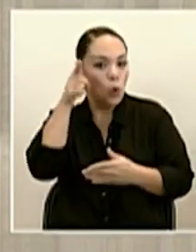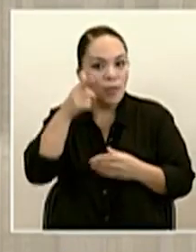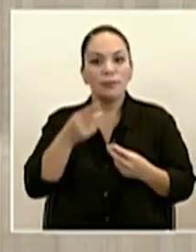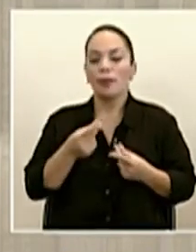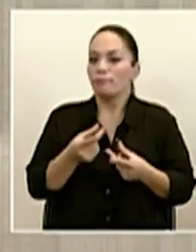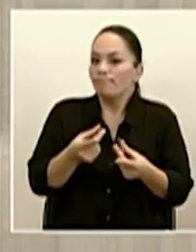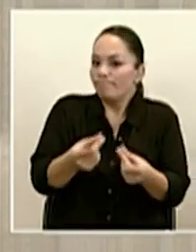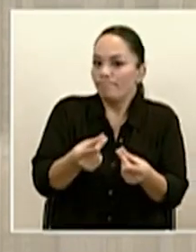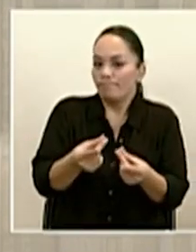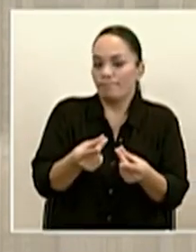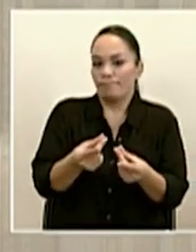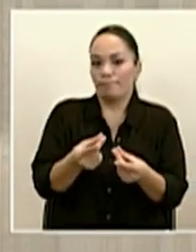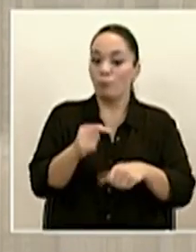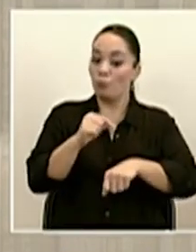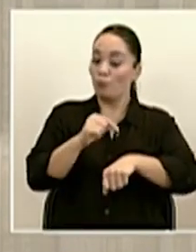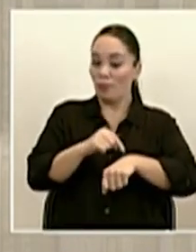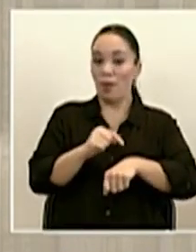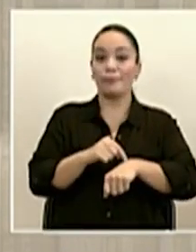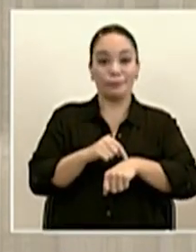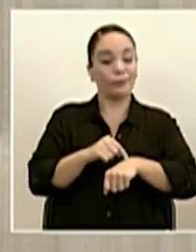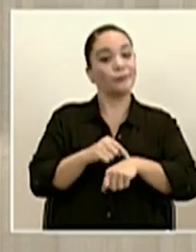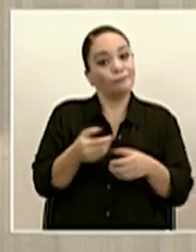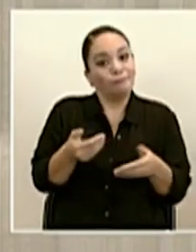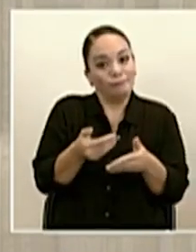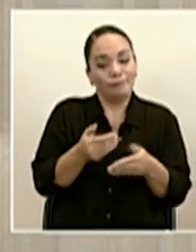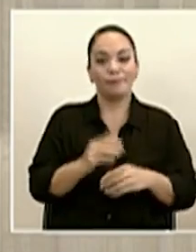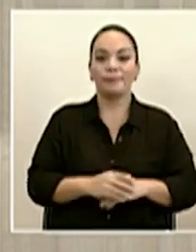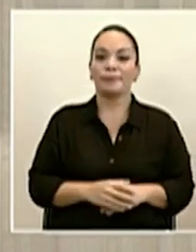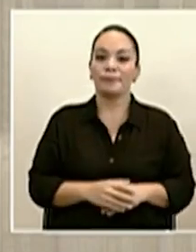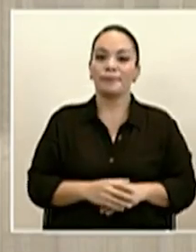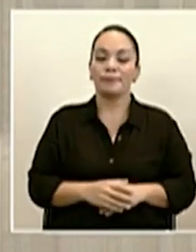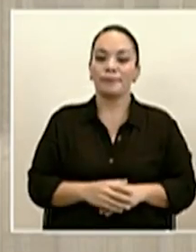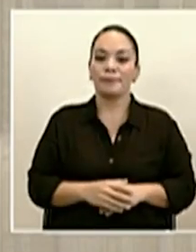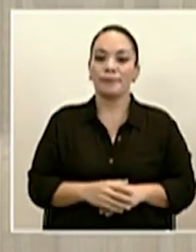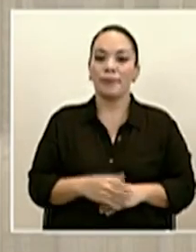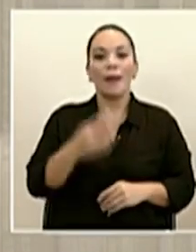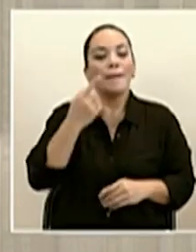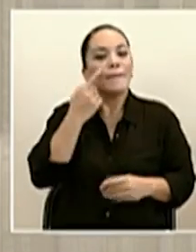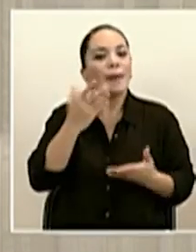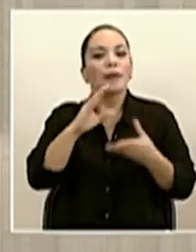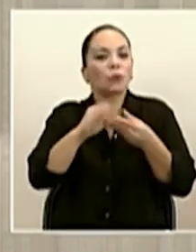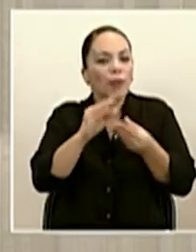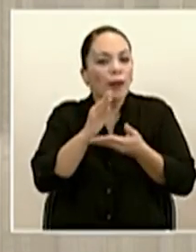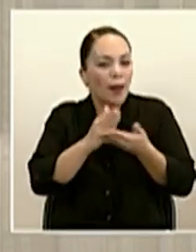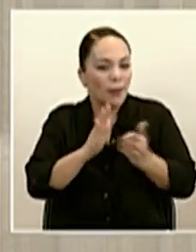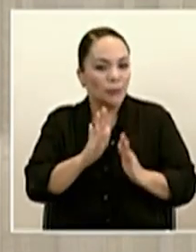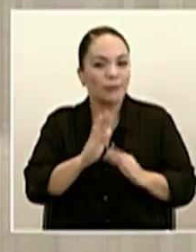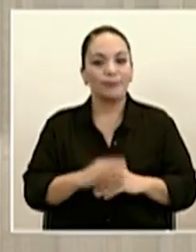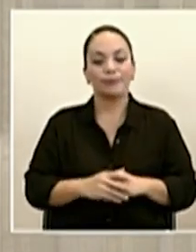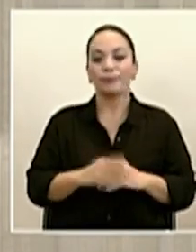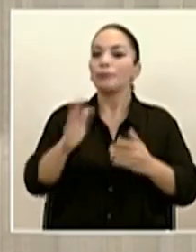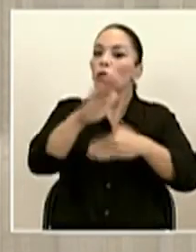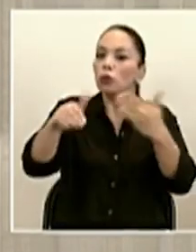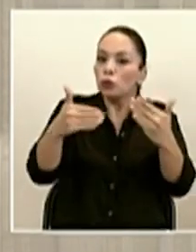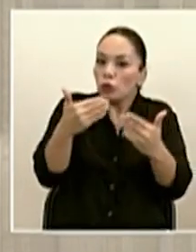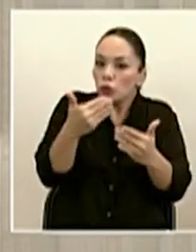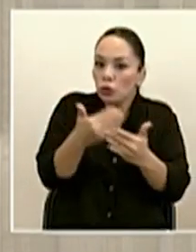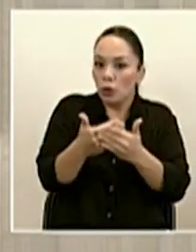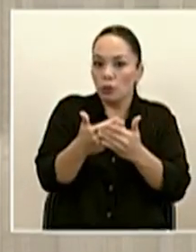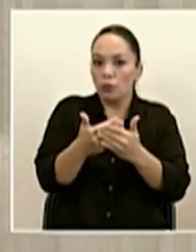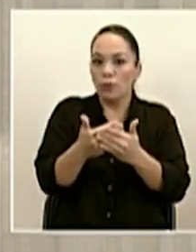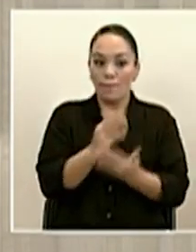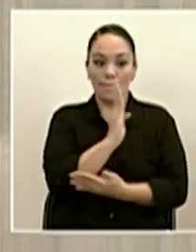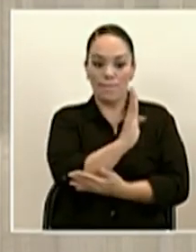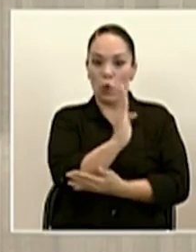en tiempos extraordinarios. Para darles una pincelada de lo complejo de esto, todas las